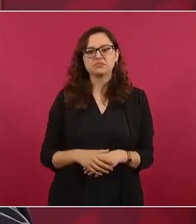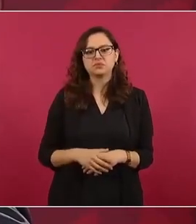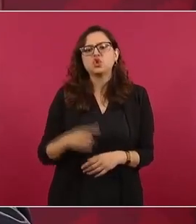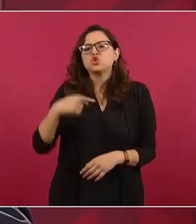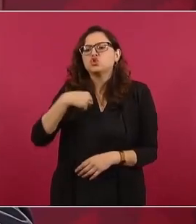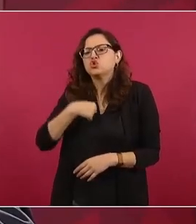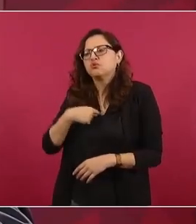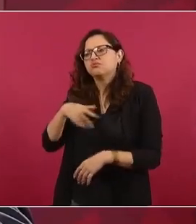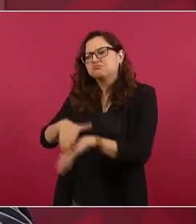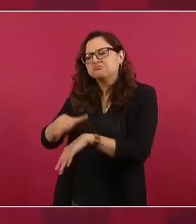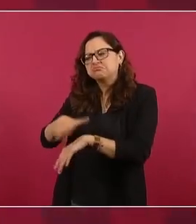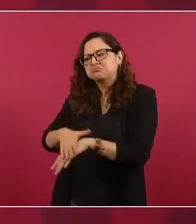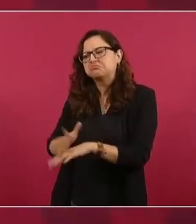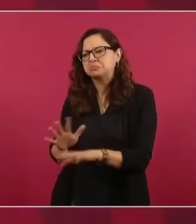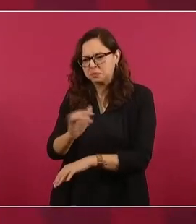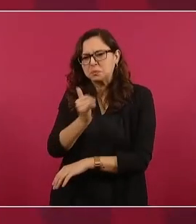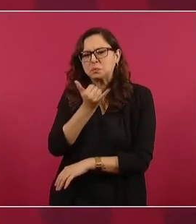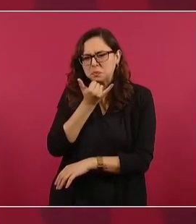somos seres humanos,